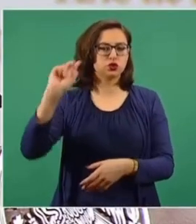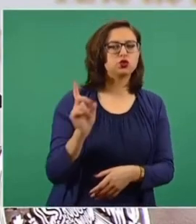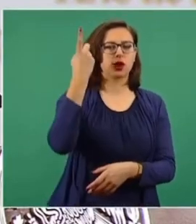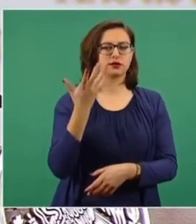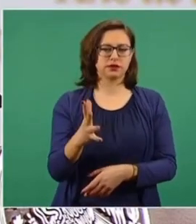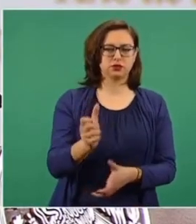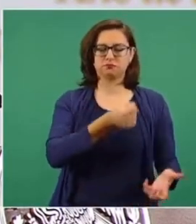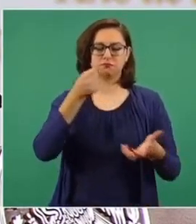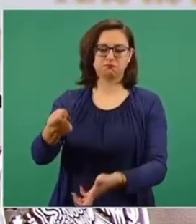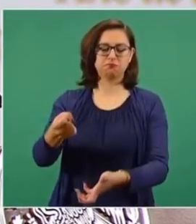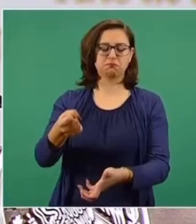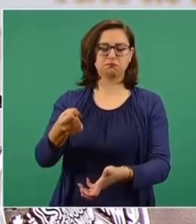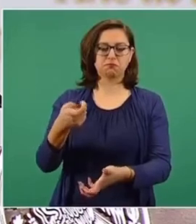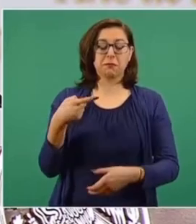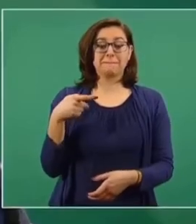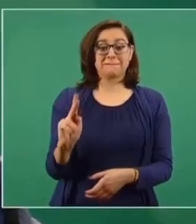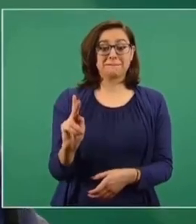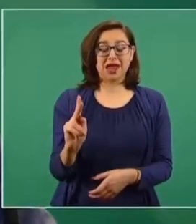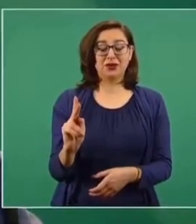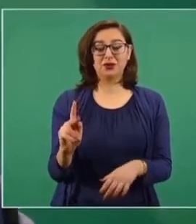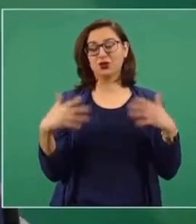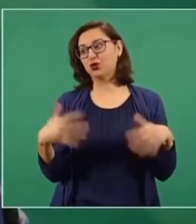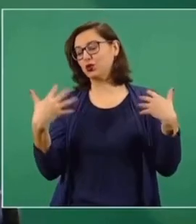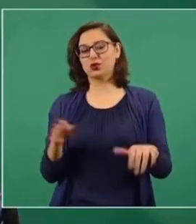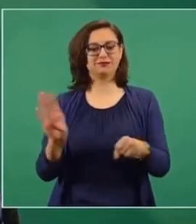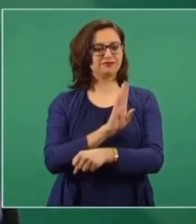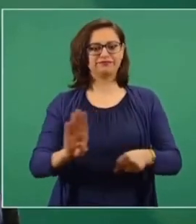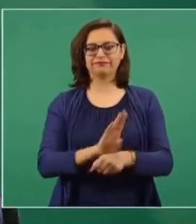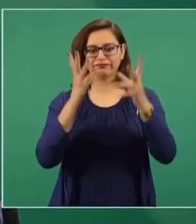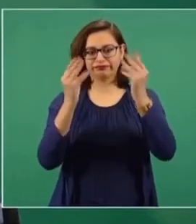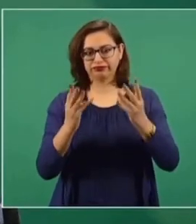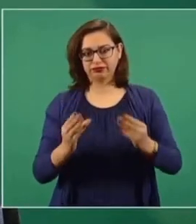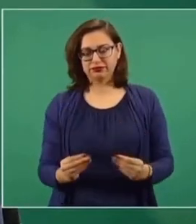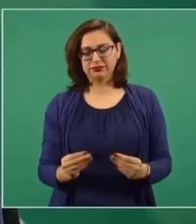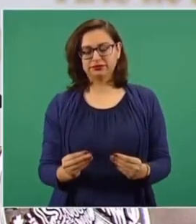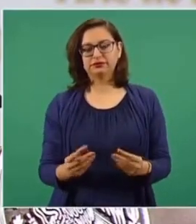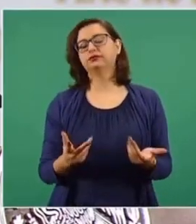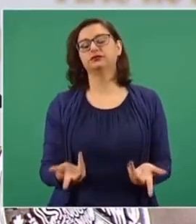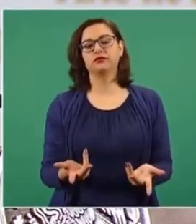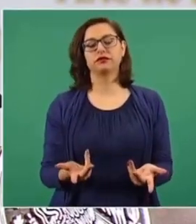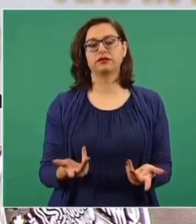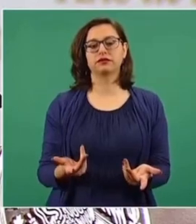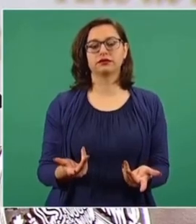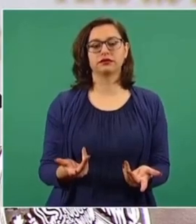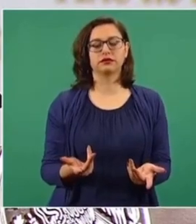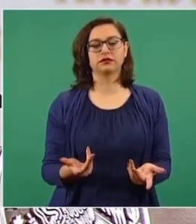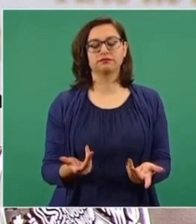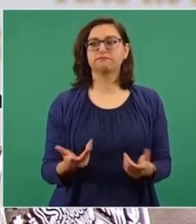pero tiene muchas cosas buenas, es mejorar